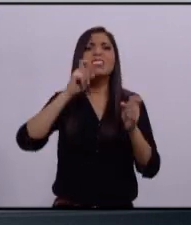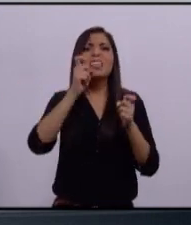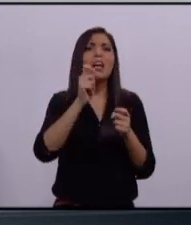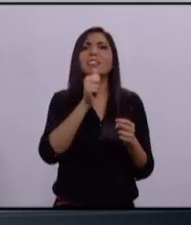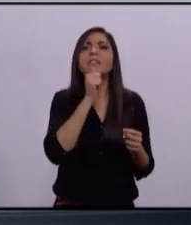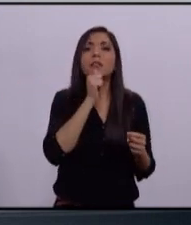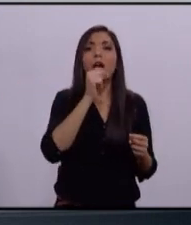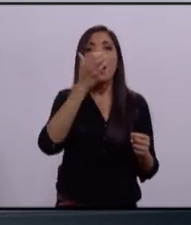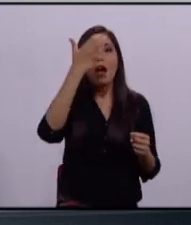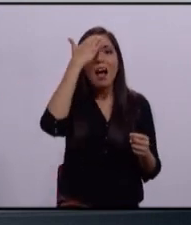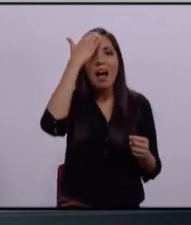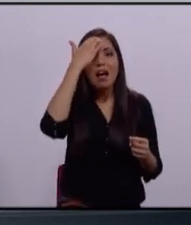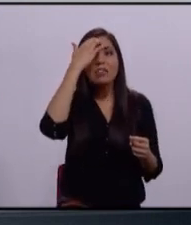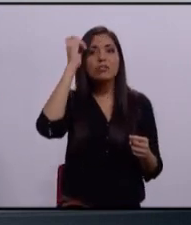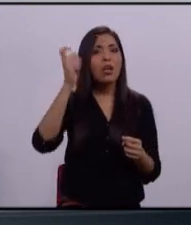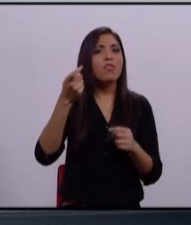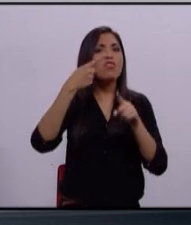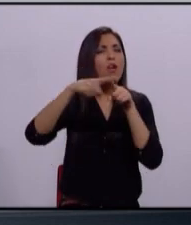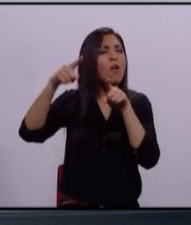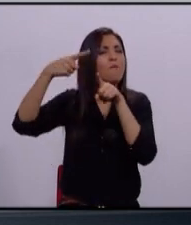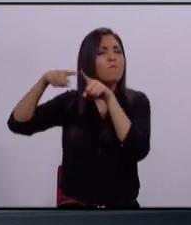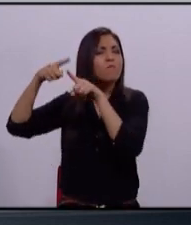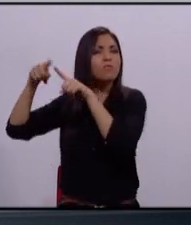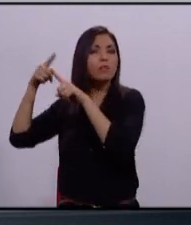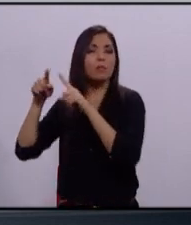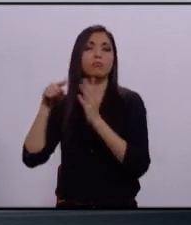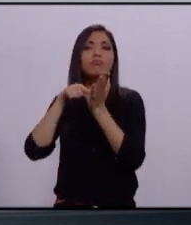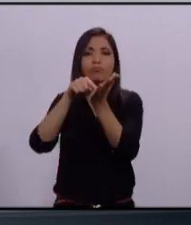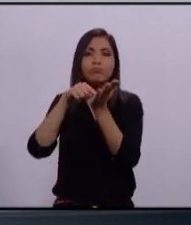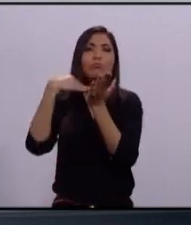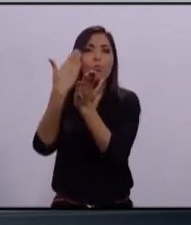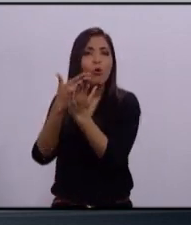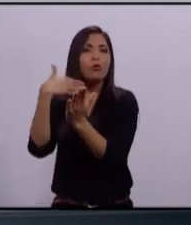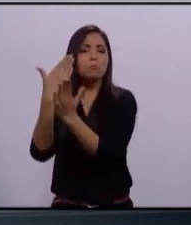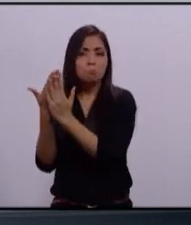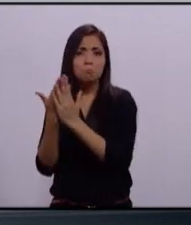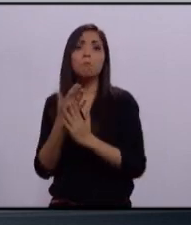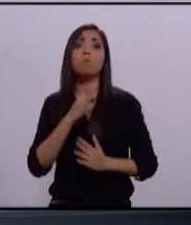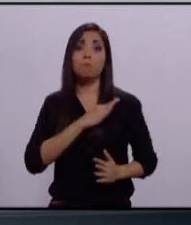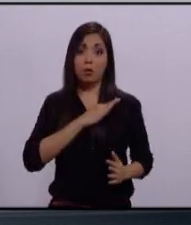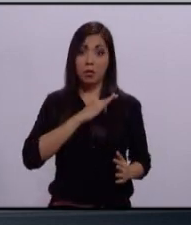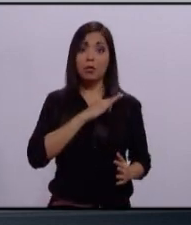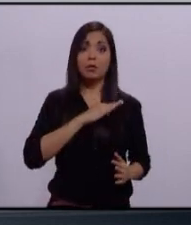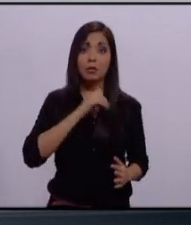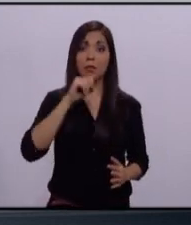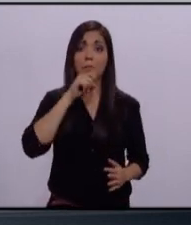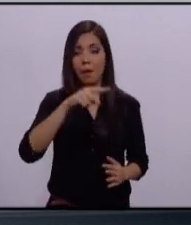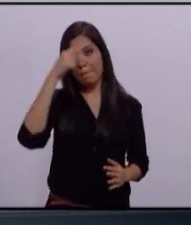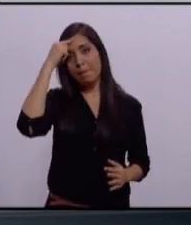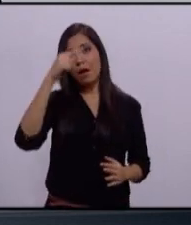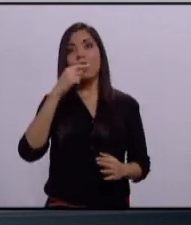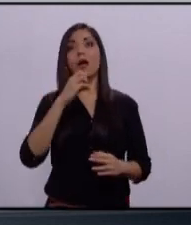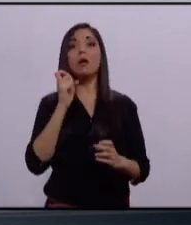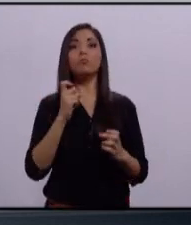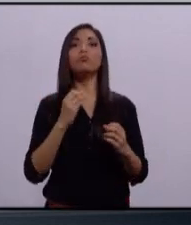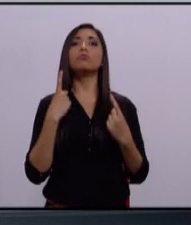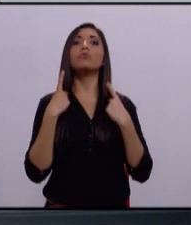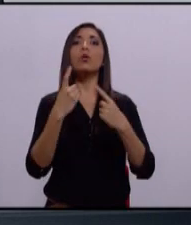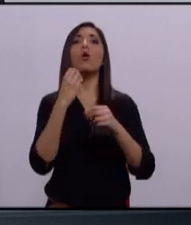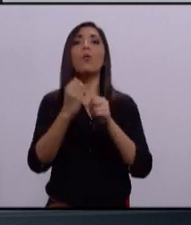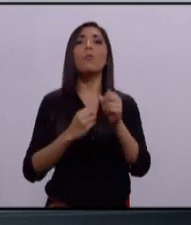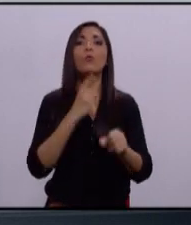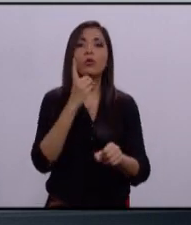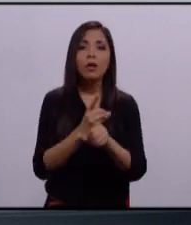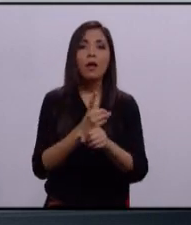las distintas propuestas de los distintos partidos políticos. Y felicitarlos a ustedes que se dan la oportunidad de conocernos